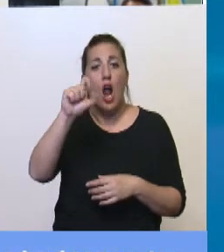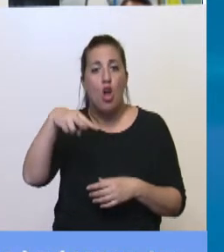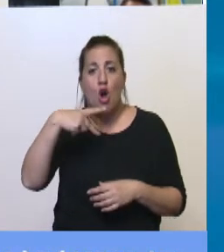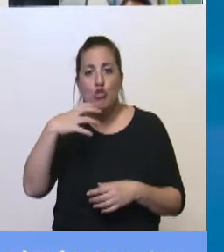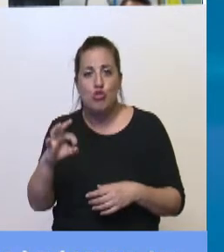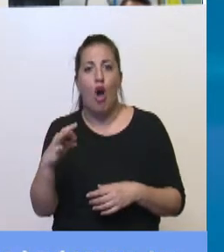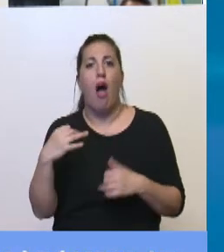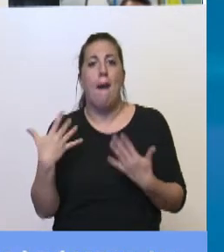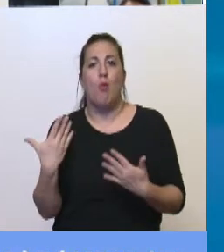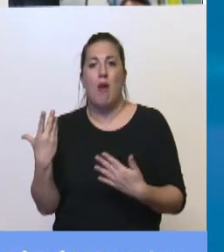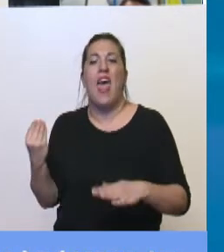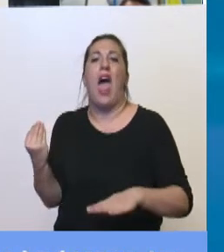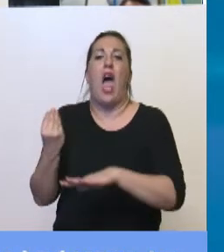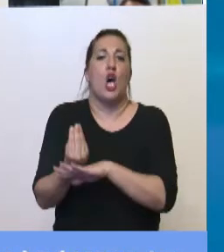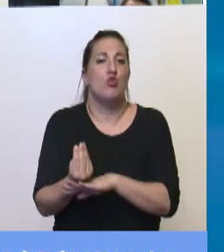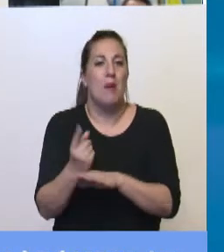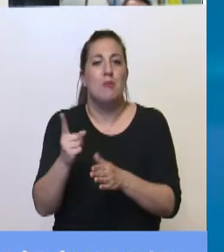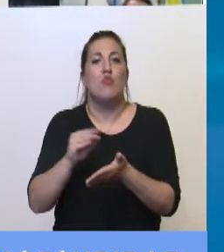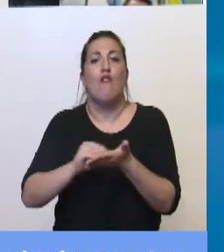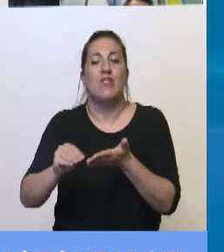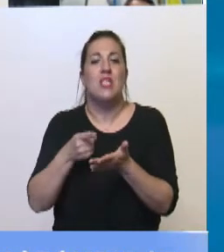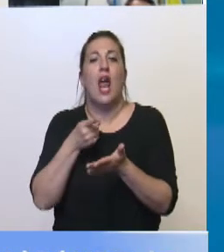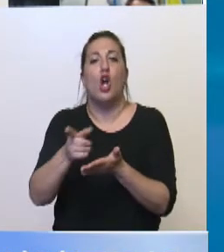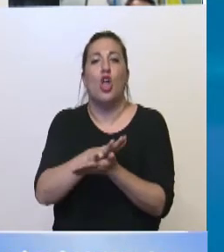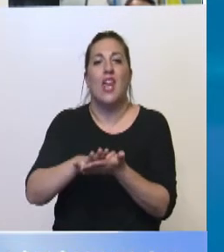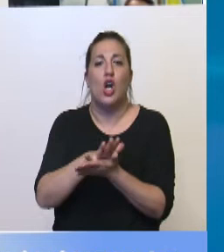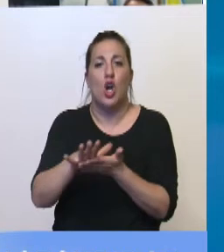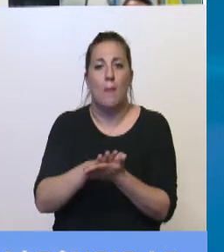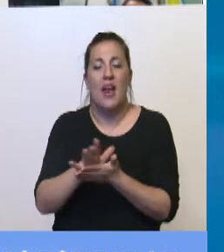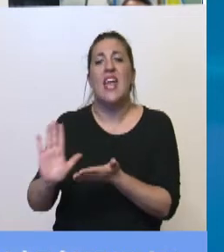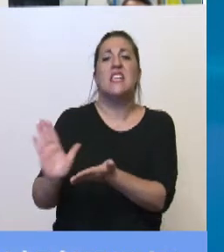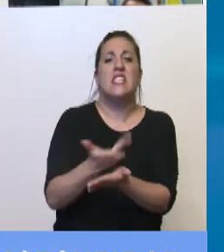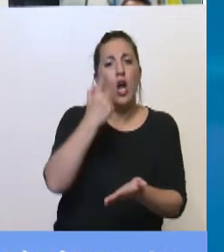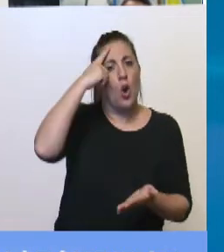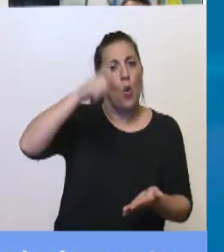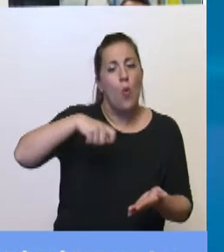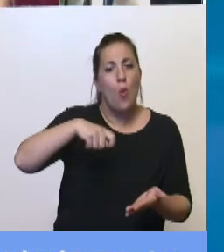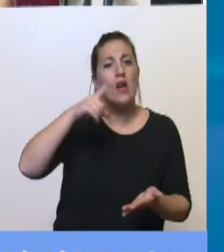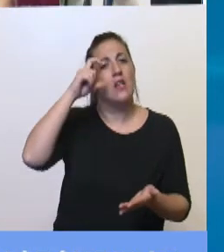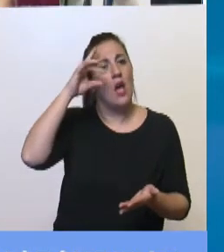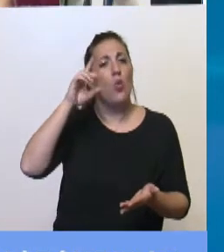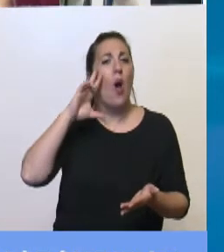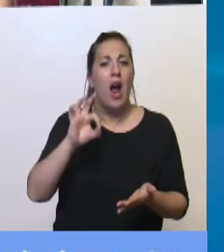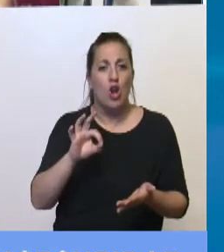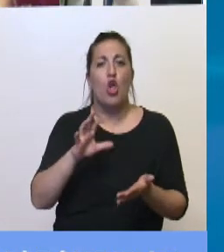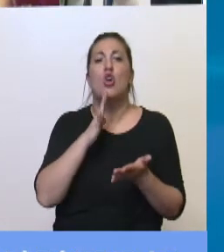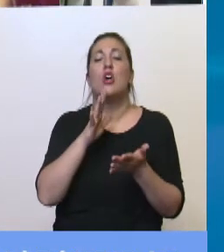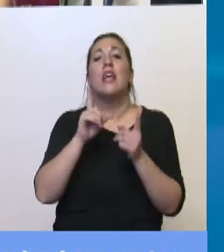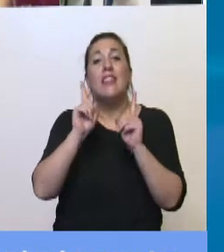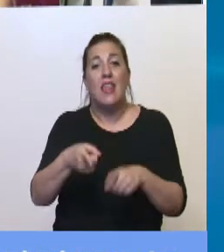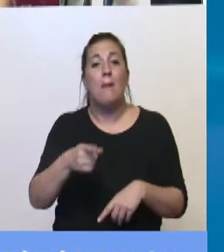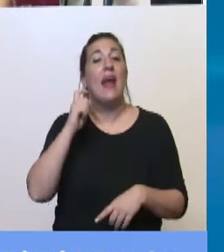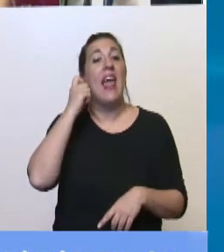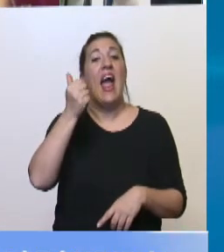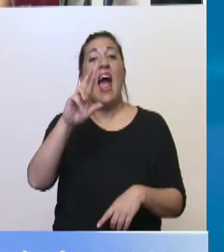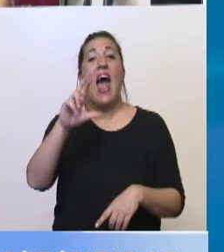asumir en la Oficina Anticorrupción. Apartaron al juez Eduardo Frehler del caso de papel prensa y Germán